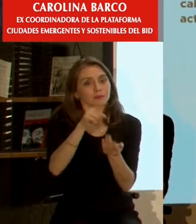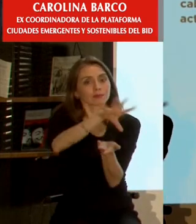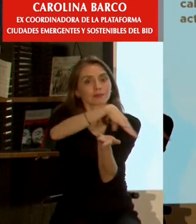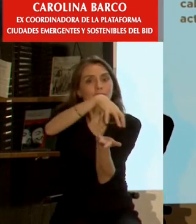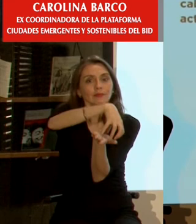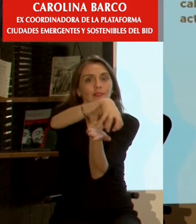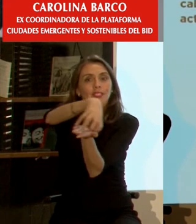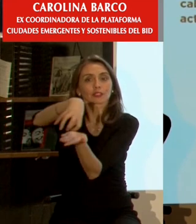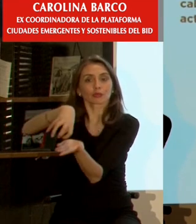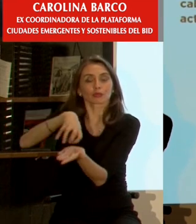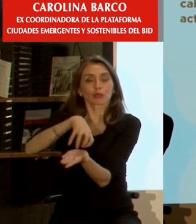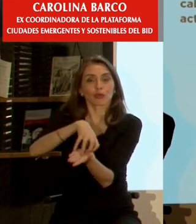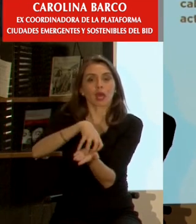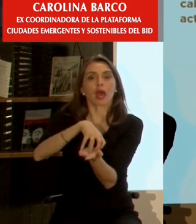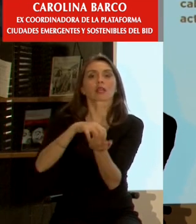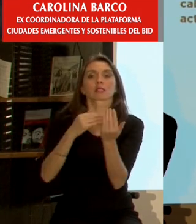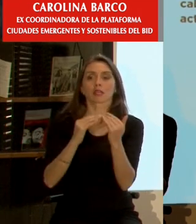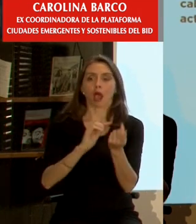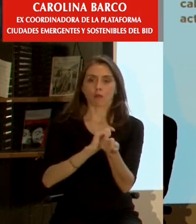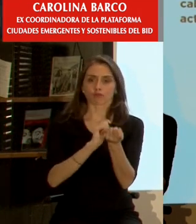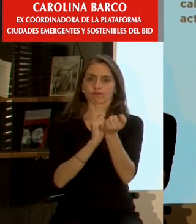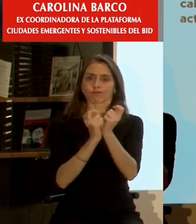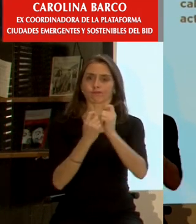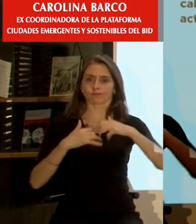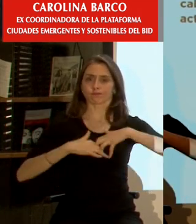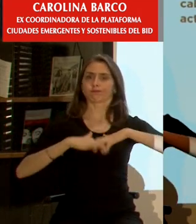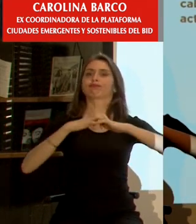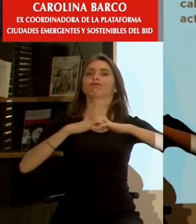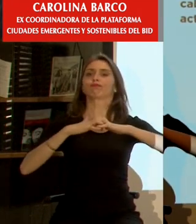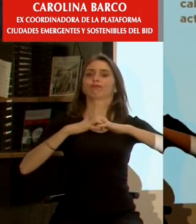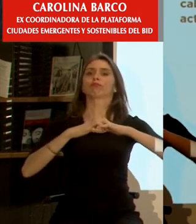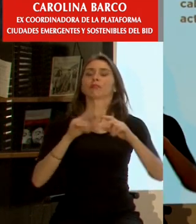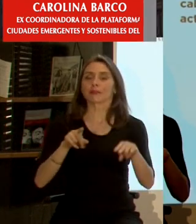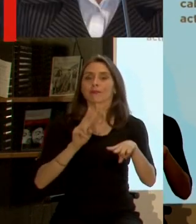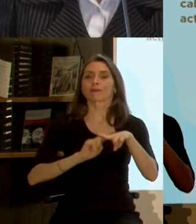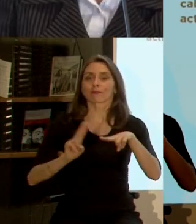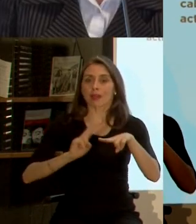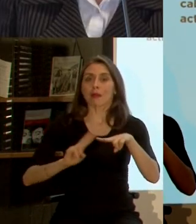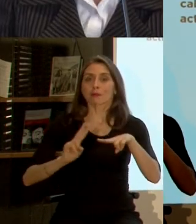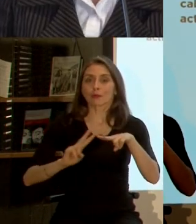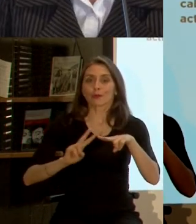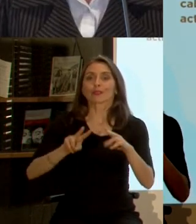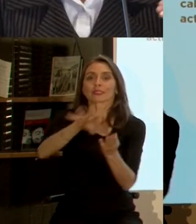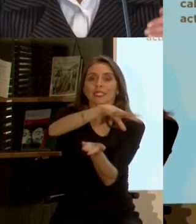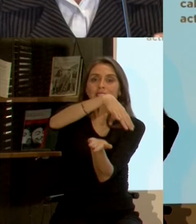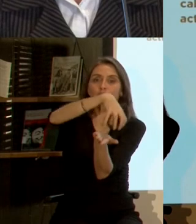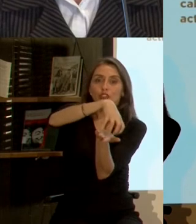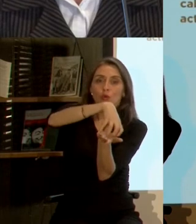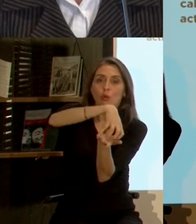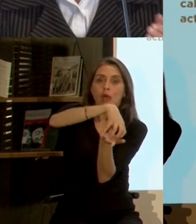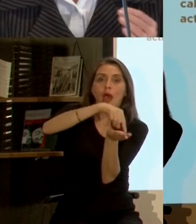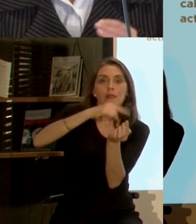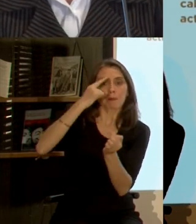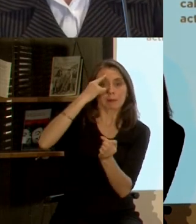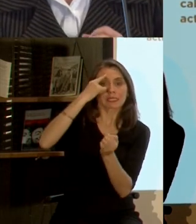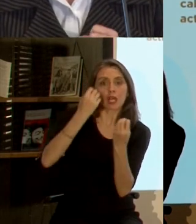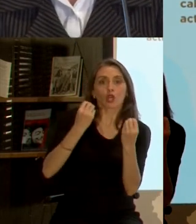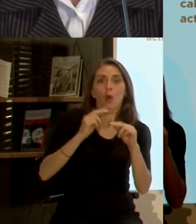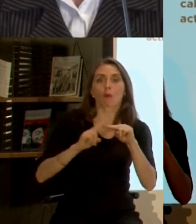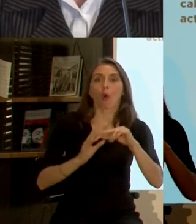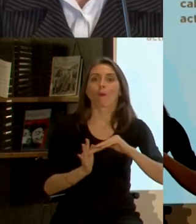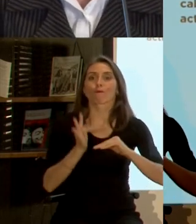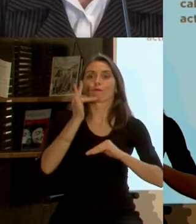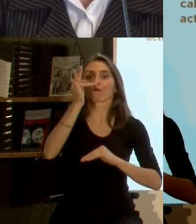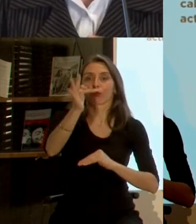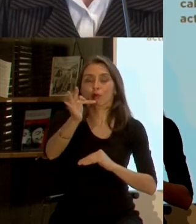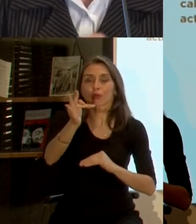ya más maduras entonces quiere decir que vamos a construir gran parte de la ciudad hacia futuro por lo cual